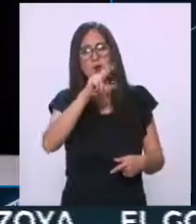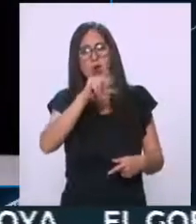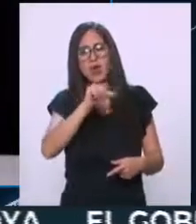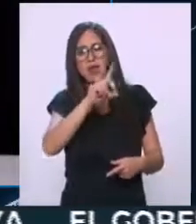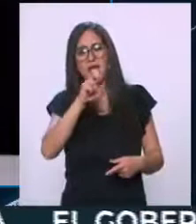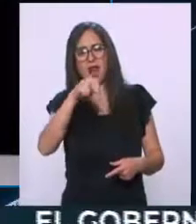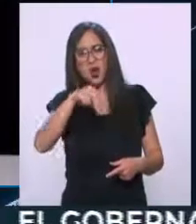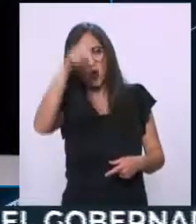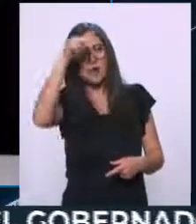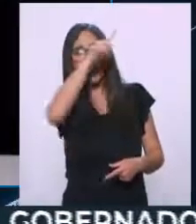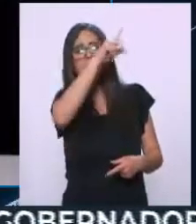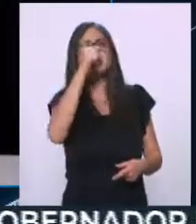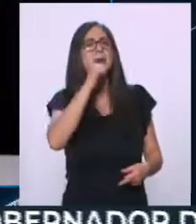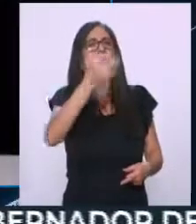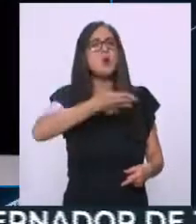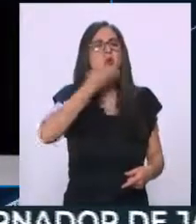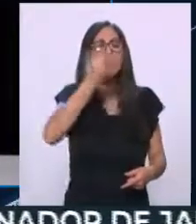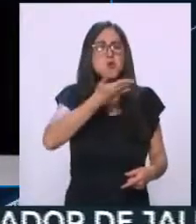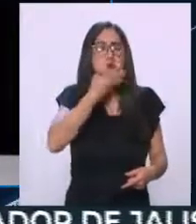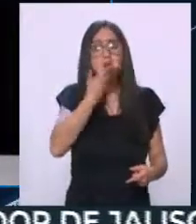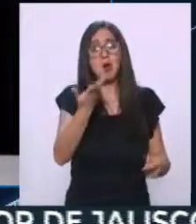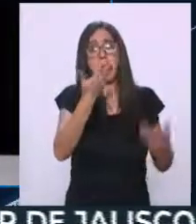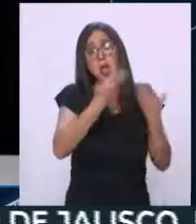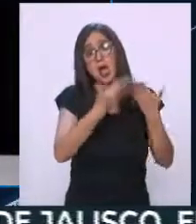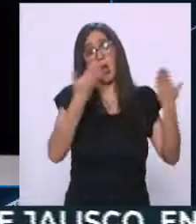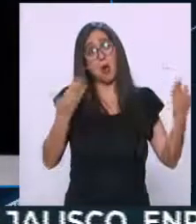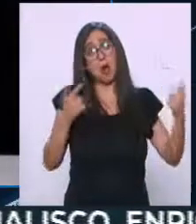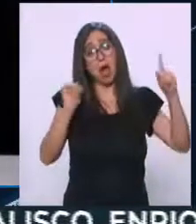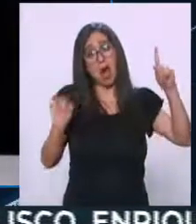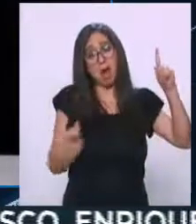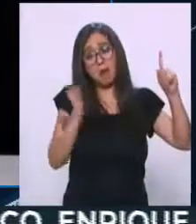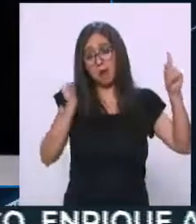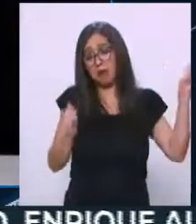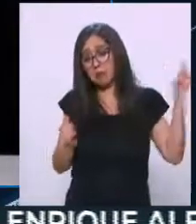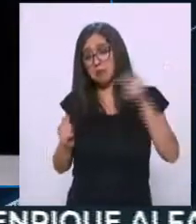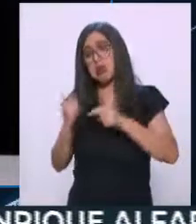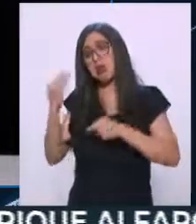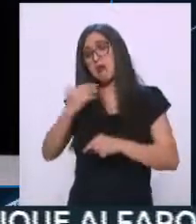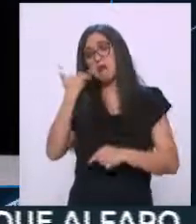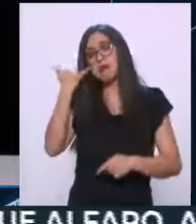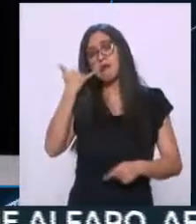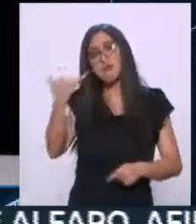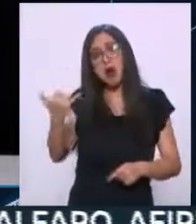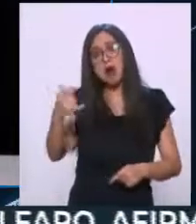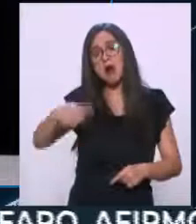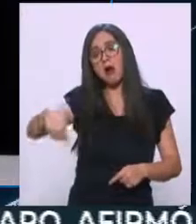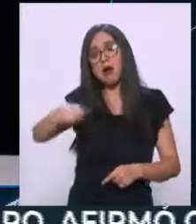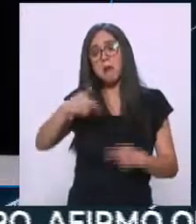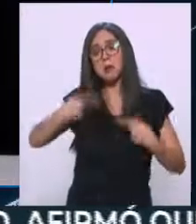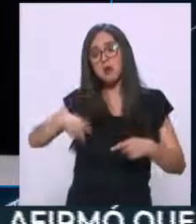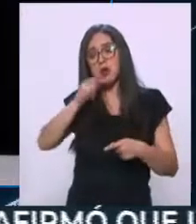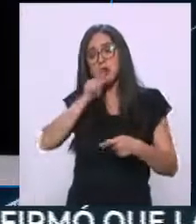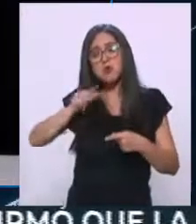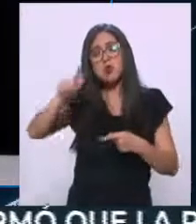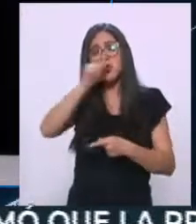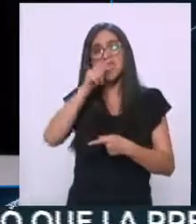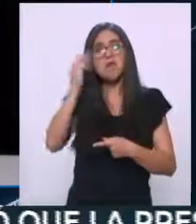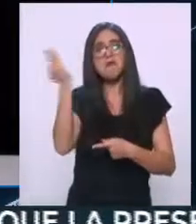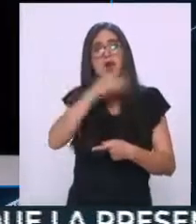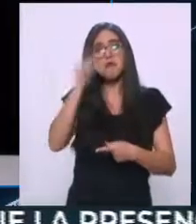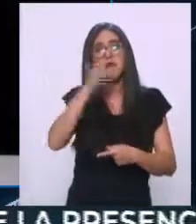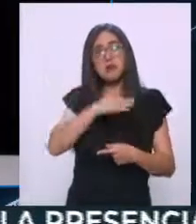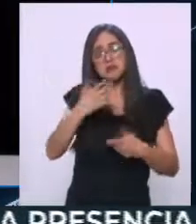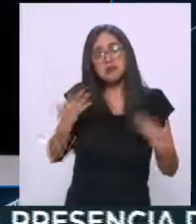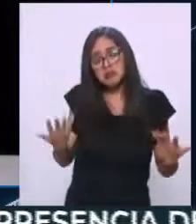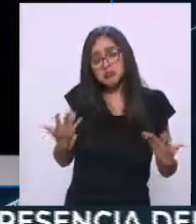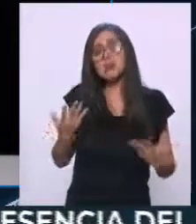estafas. Pero a nivel muy micro, quizás ahora se aventuraron. Pero eso ya está en el terreno de la especulación. Pero aún la primera vez que pasa. Y un dato